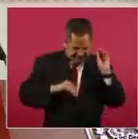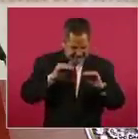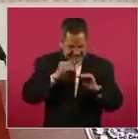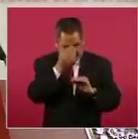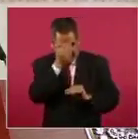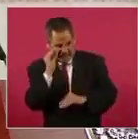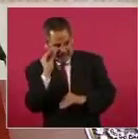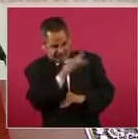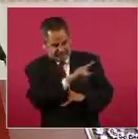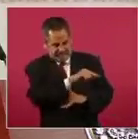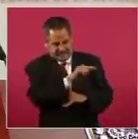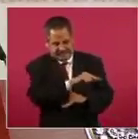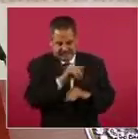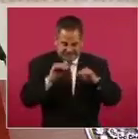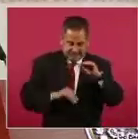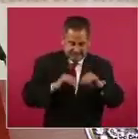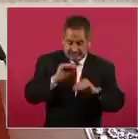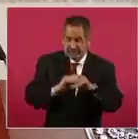nadie.